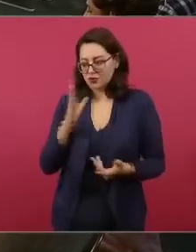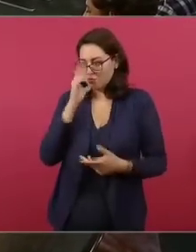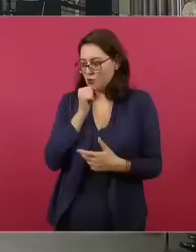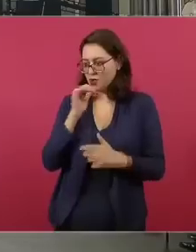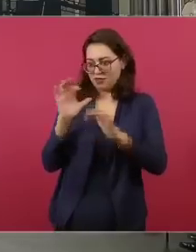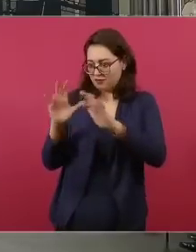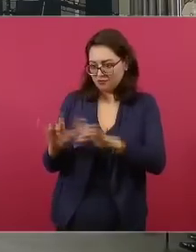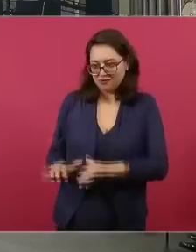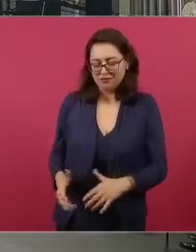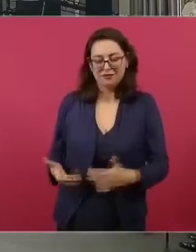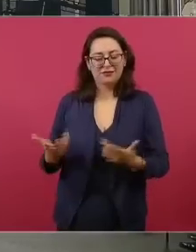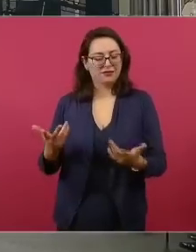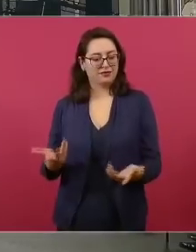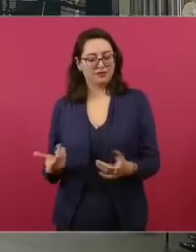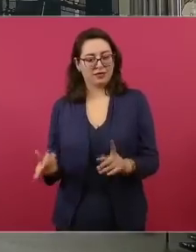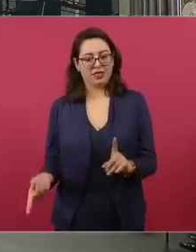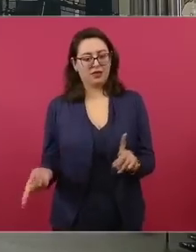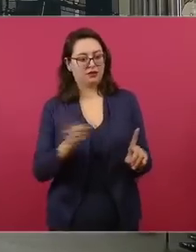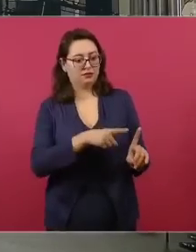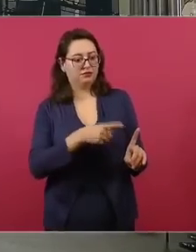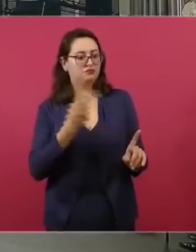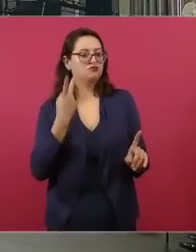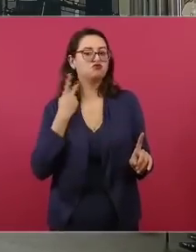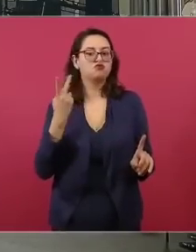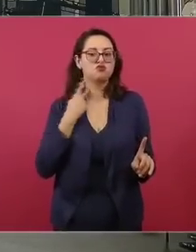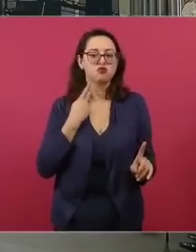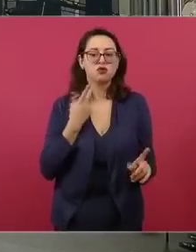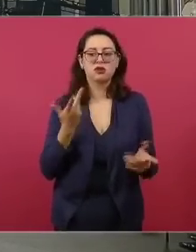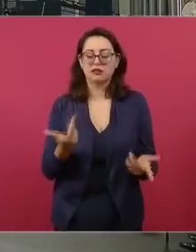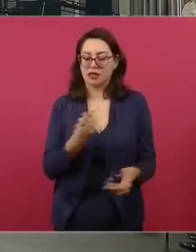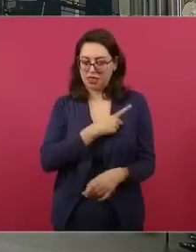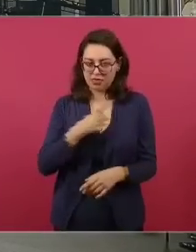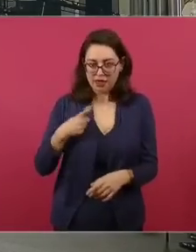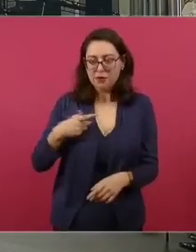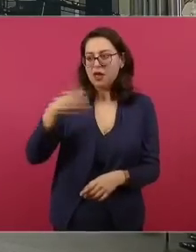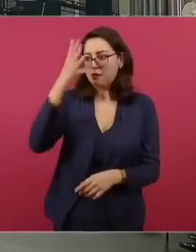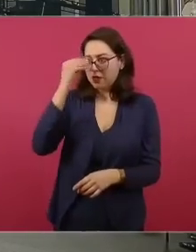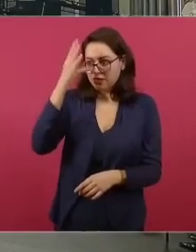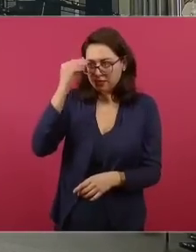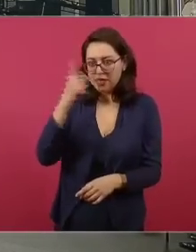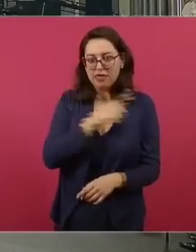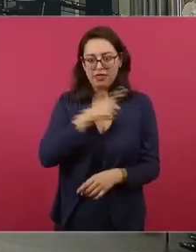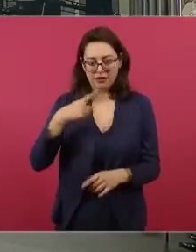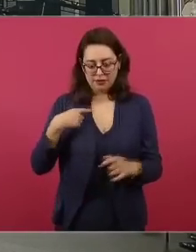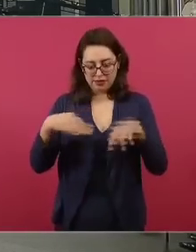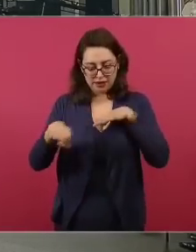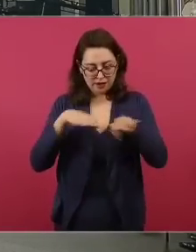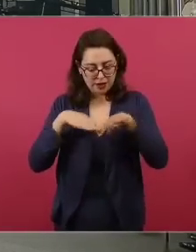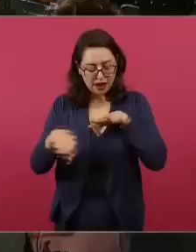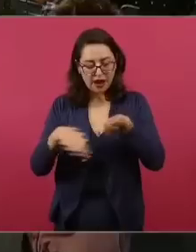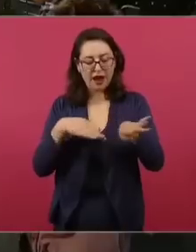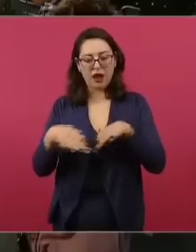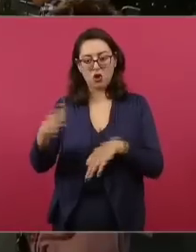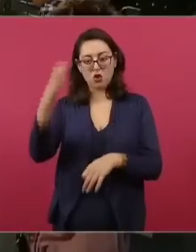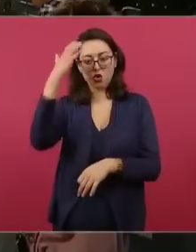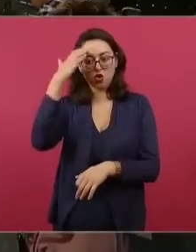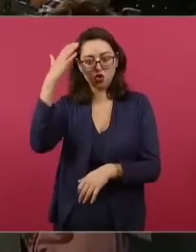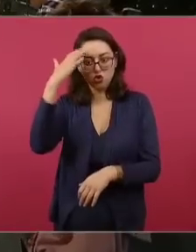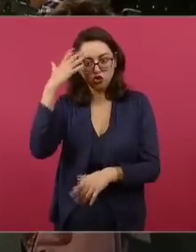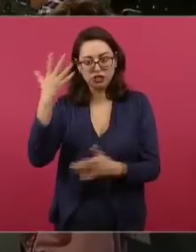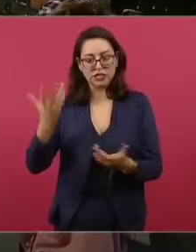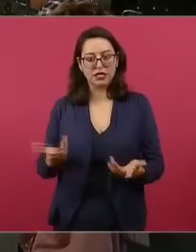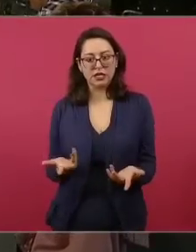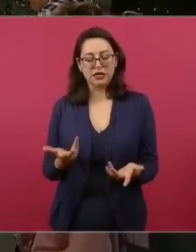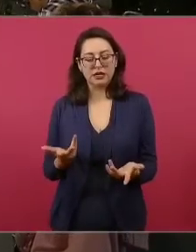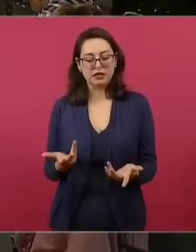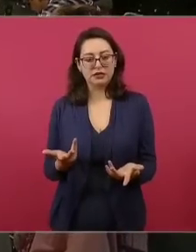la política igual es un oficio, como el del carpintero, como el del albañil. A ver, vamos a hacer una puerta,